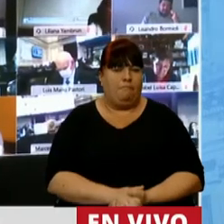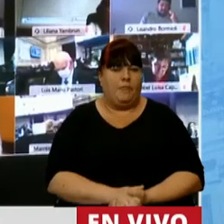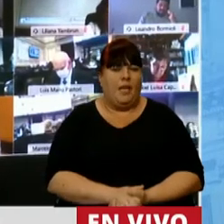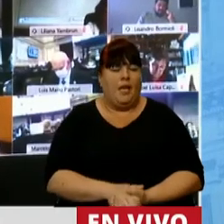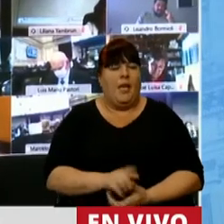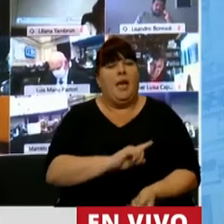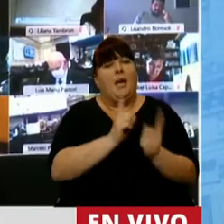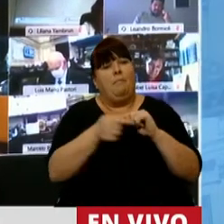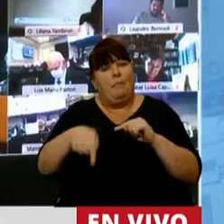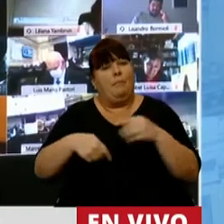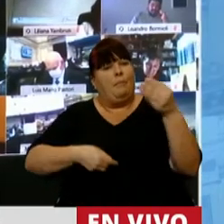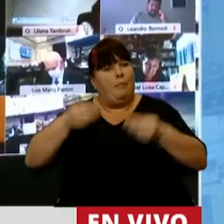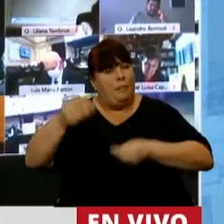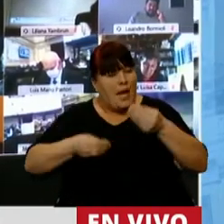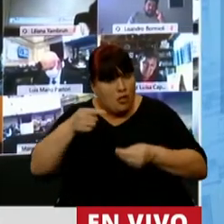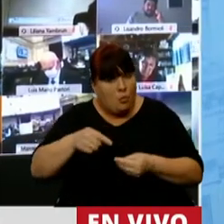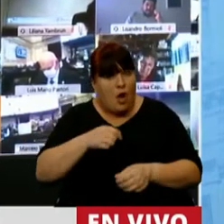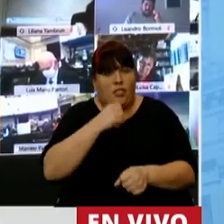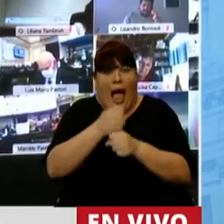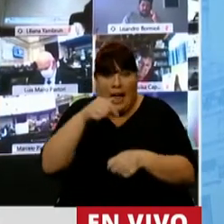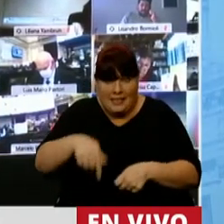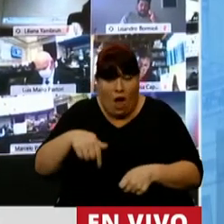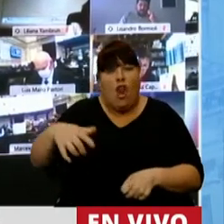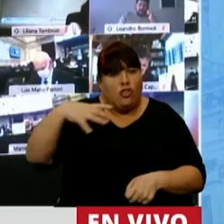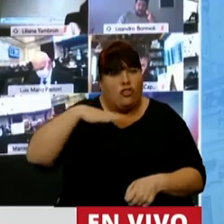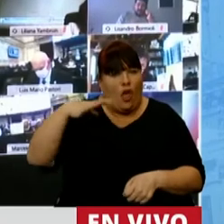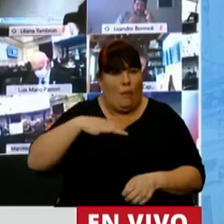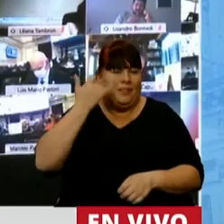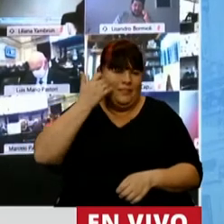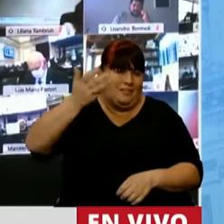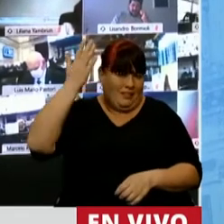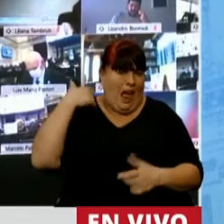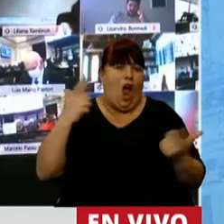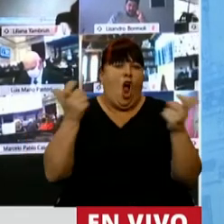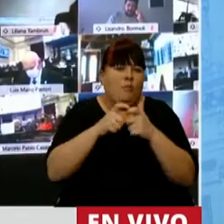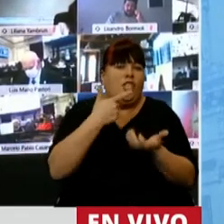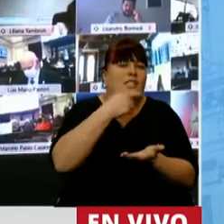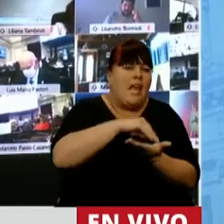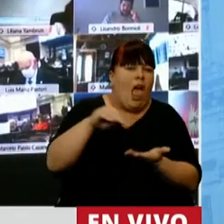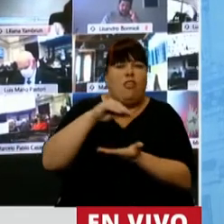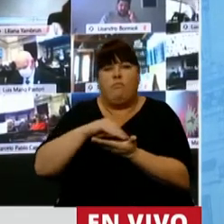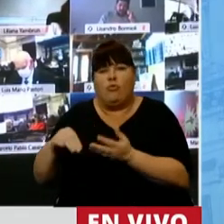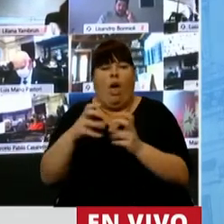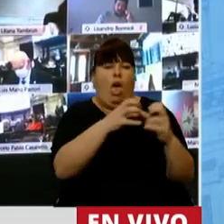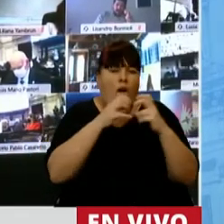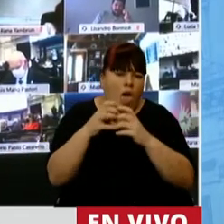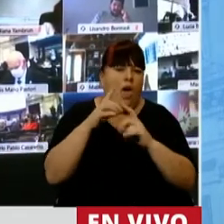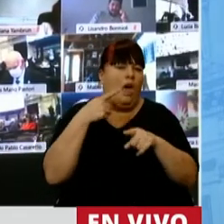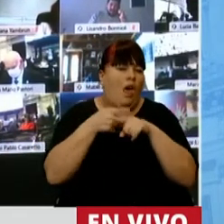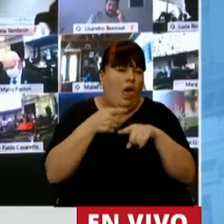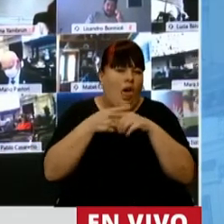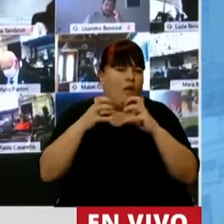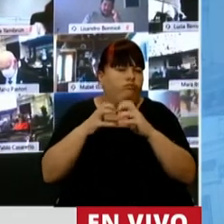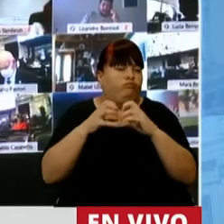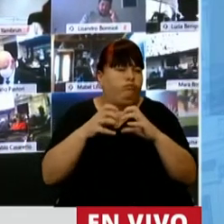Pero vemos en este presupuesto que al día de hoy todavía, después de una comisión bicameral que viene discutiendo y discutiendo y